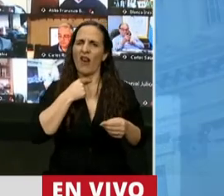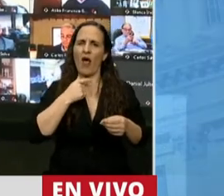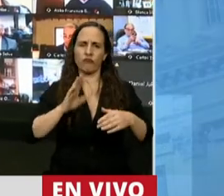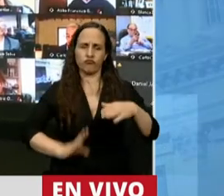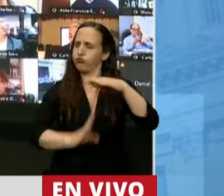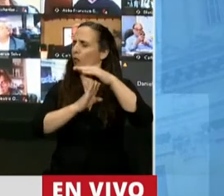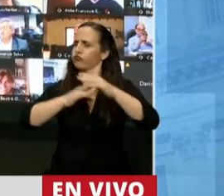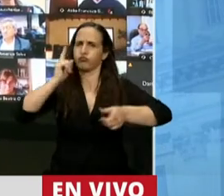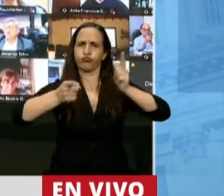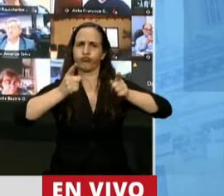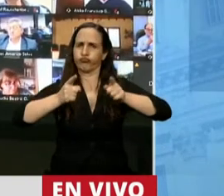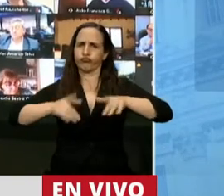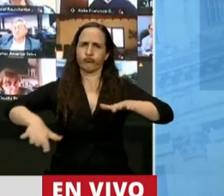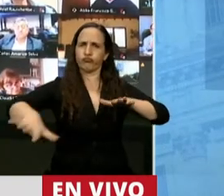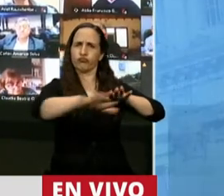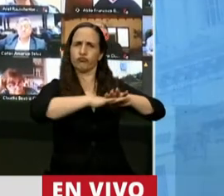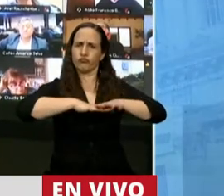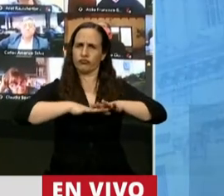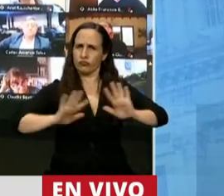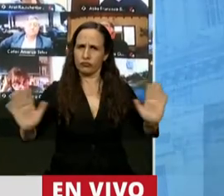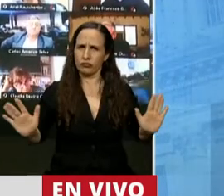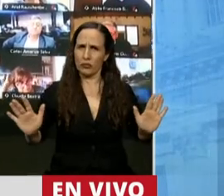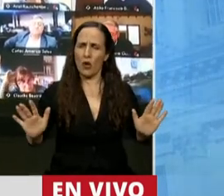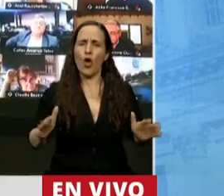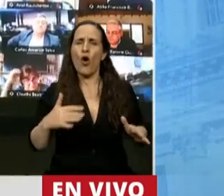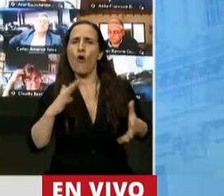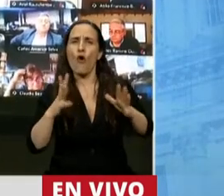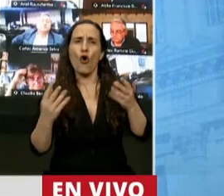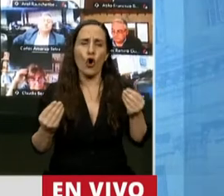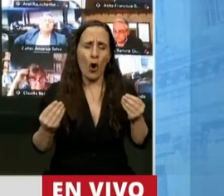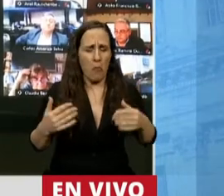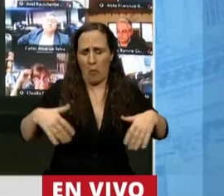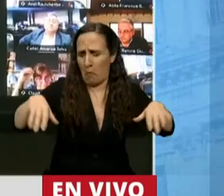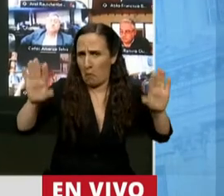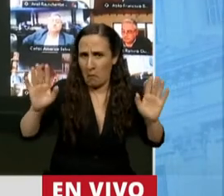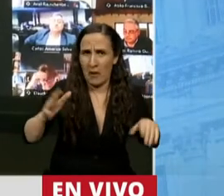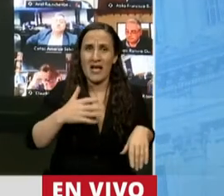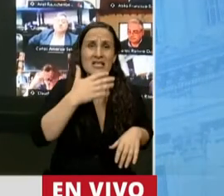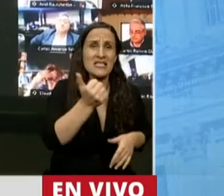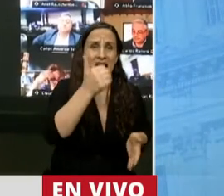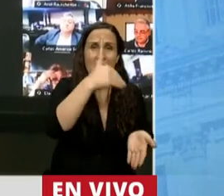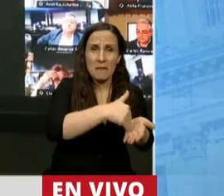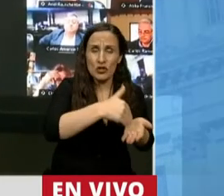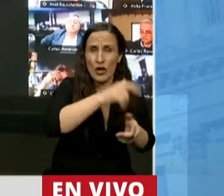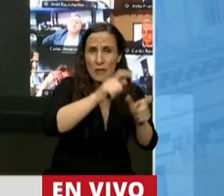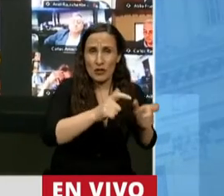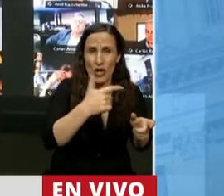a como dé lugar, que no les importa si es a costa de la vida de 6 millones de argentinos,